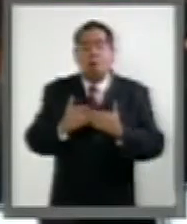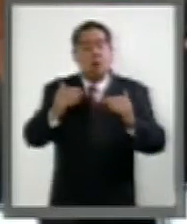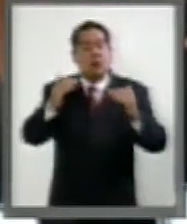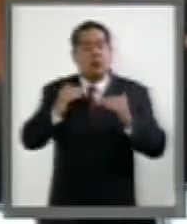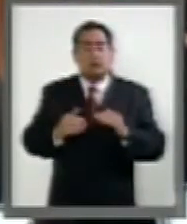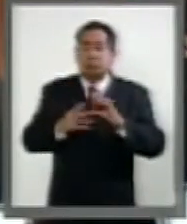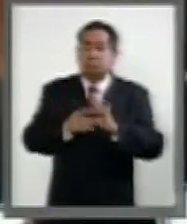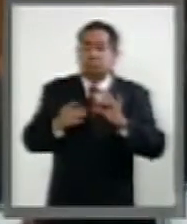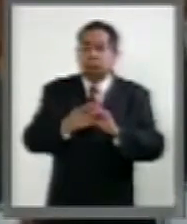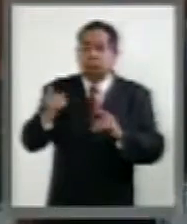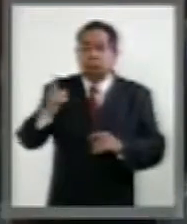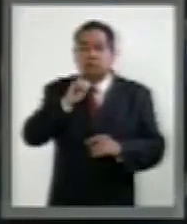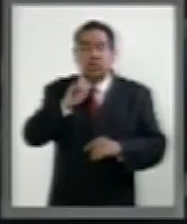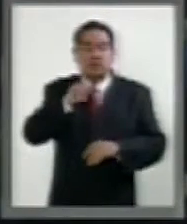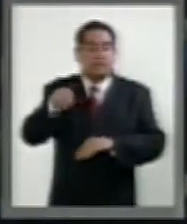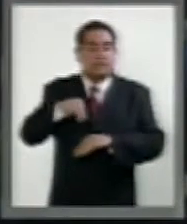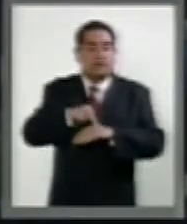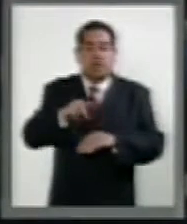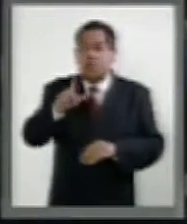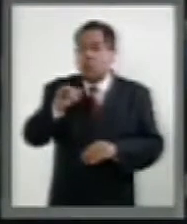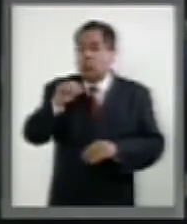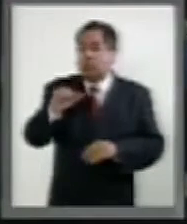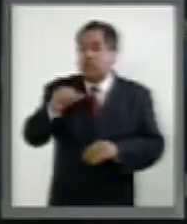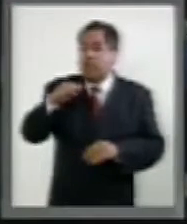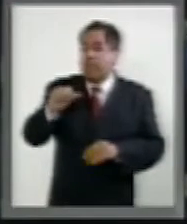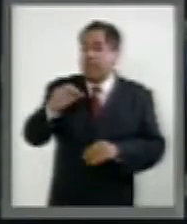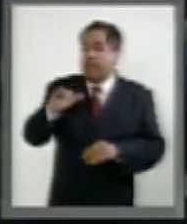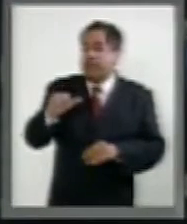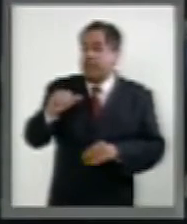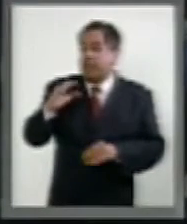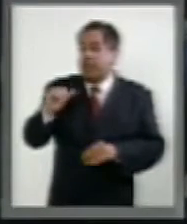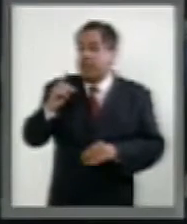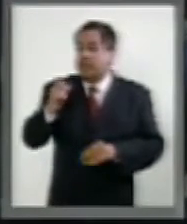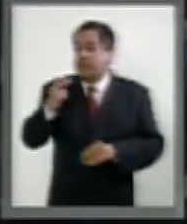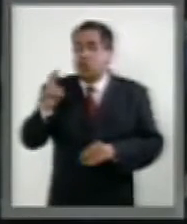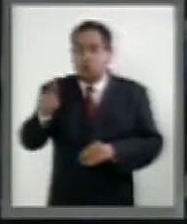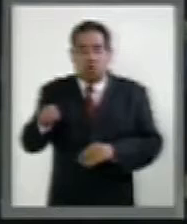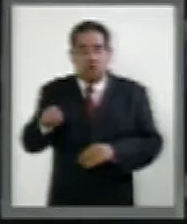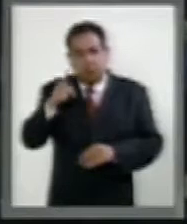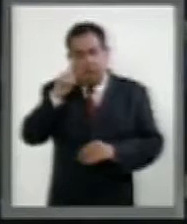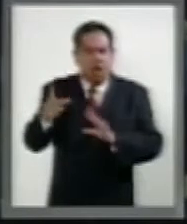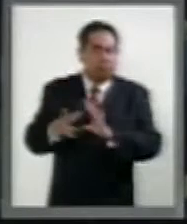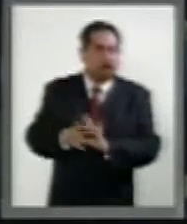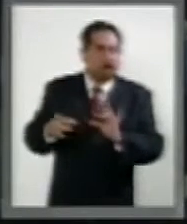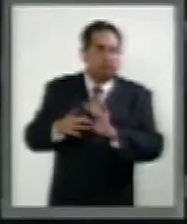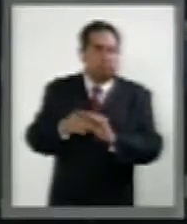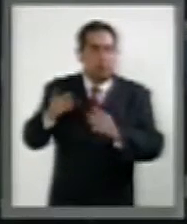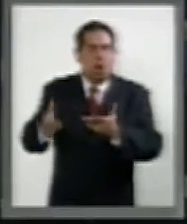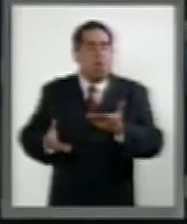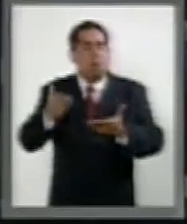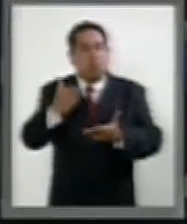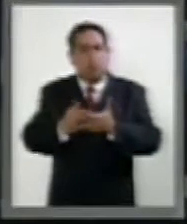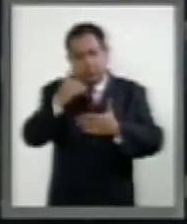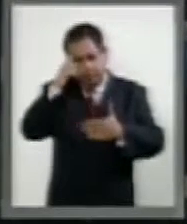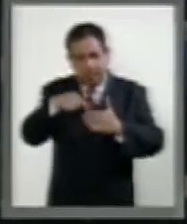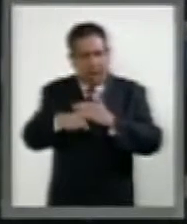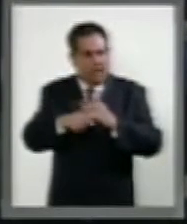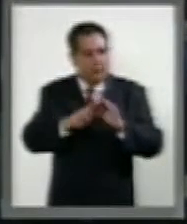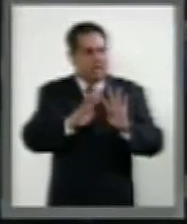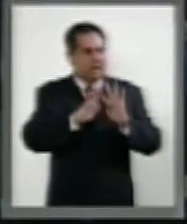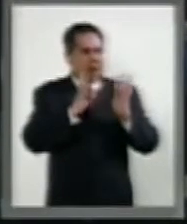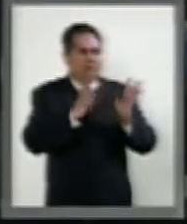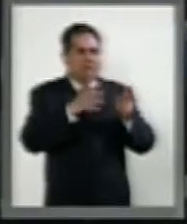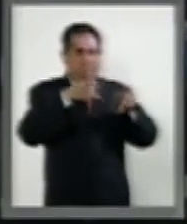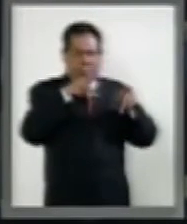Tiene el uso de la palabra la senadora Luisa María Calderón Hinojosa para referirse a la propuesta de ingreso a la Rotonda de las